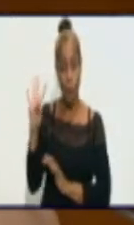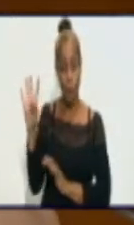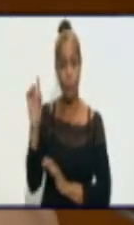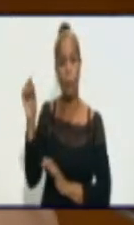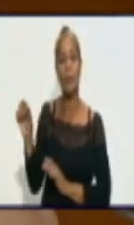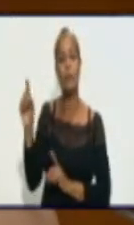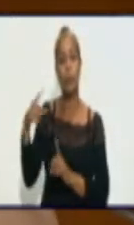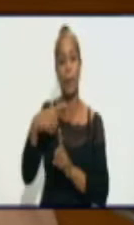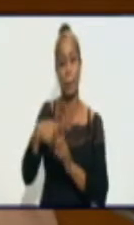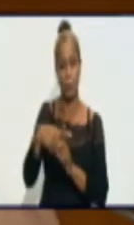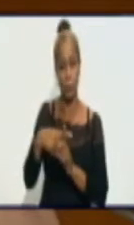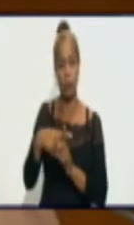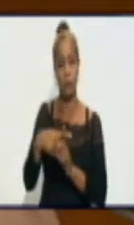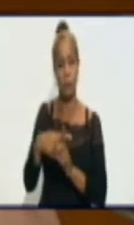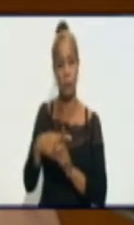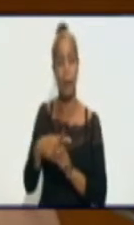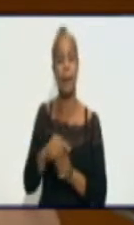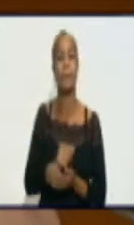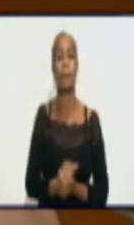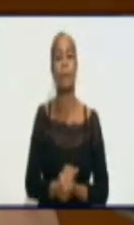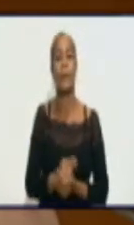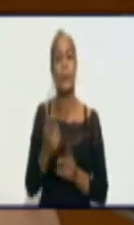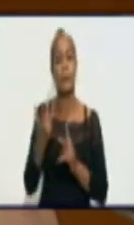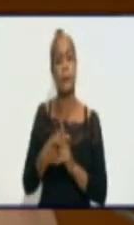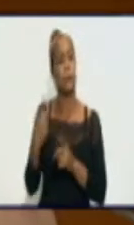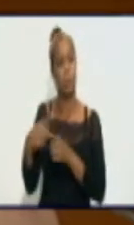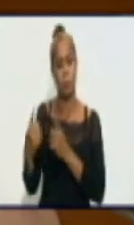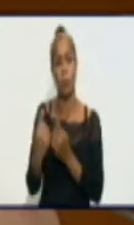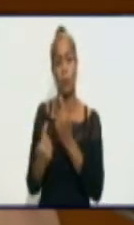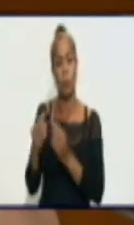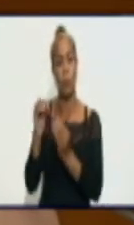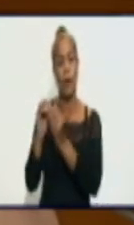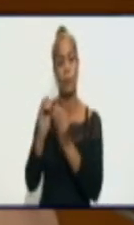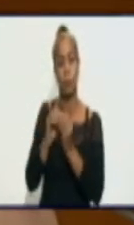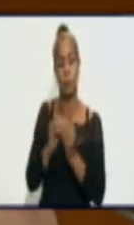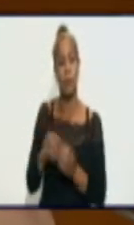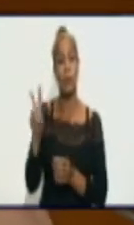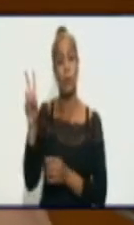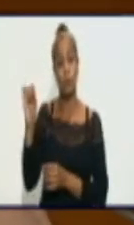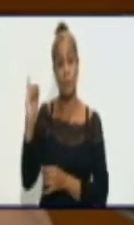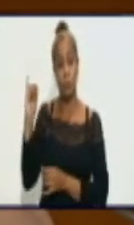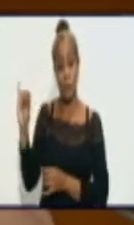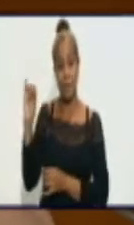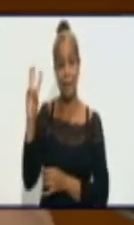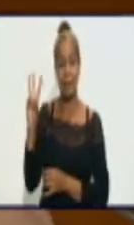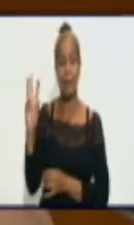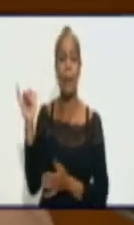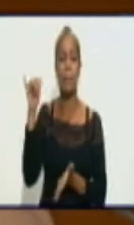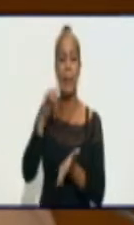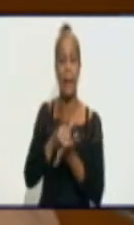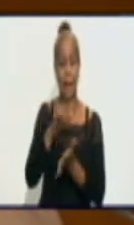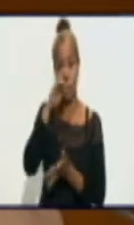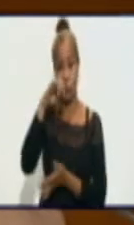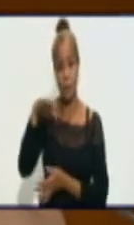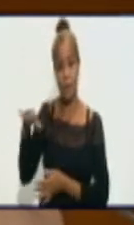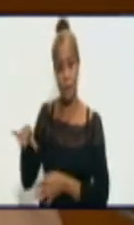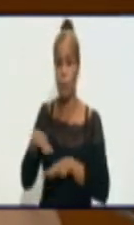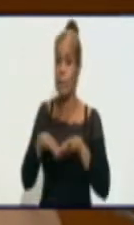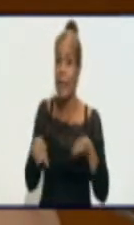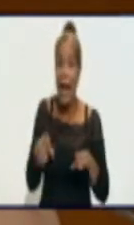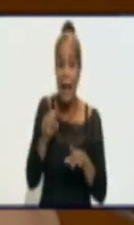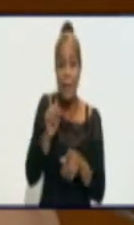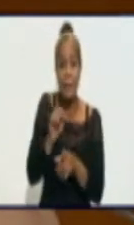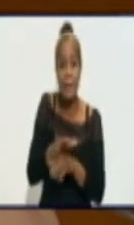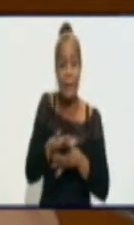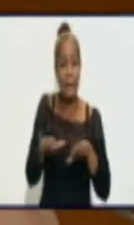De ellos, 5.481 son autóctonos y 263 viajeros. En la edad pediátrica llegamos a una cifra